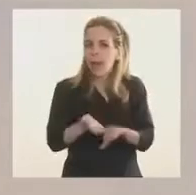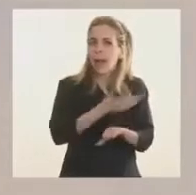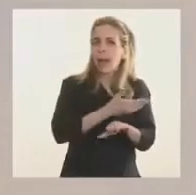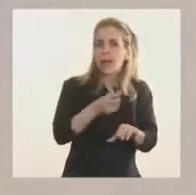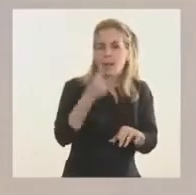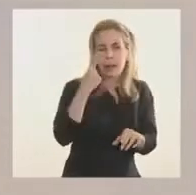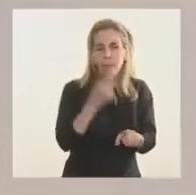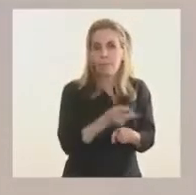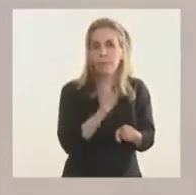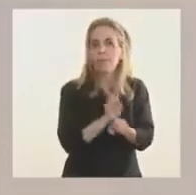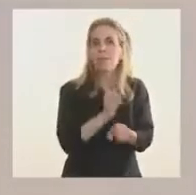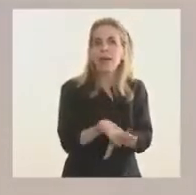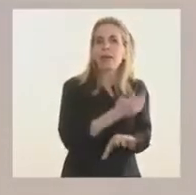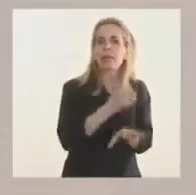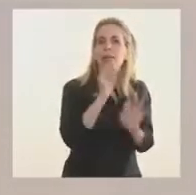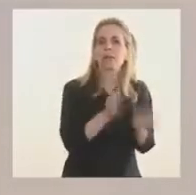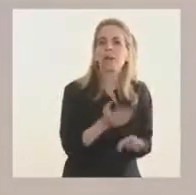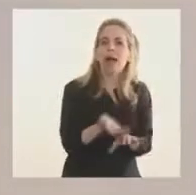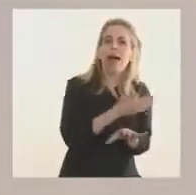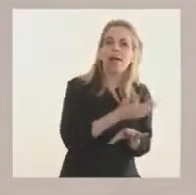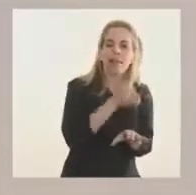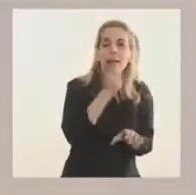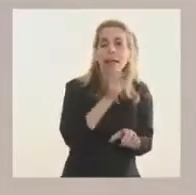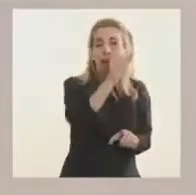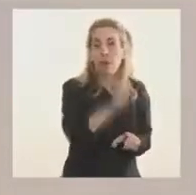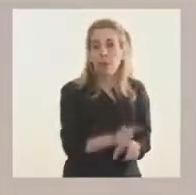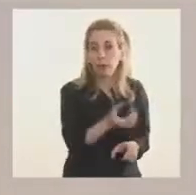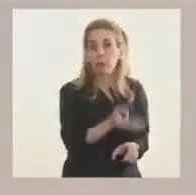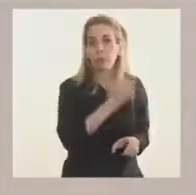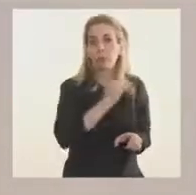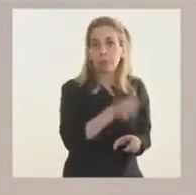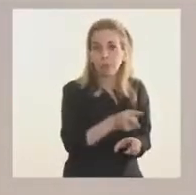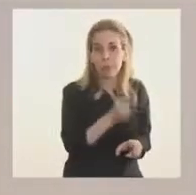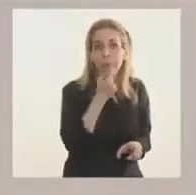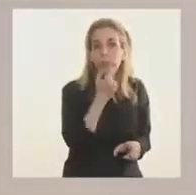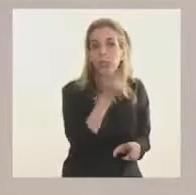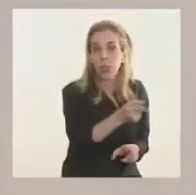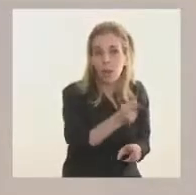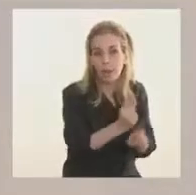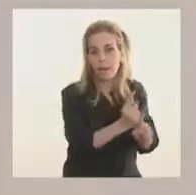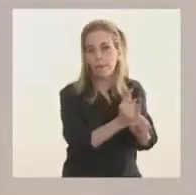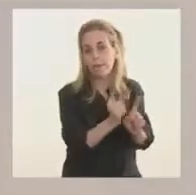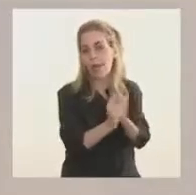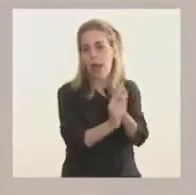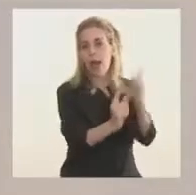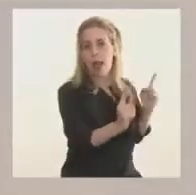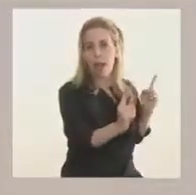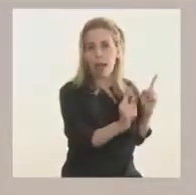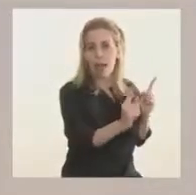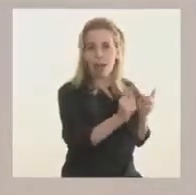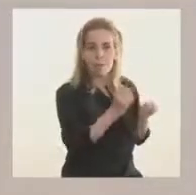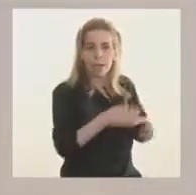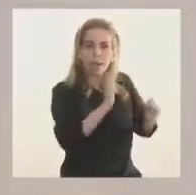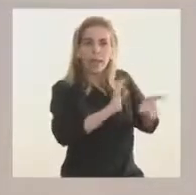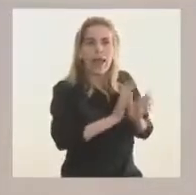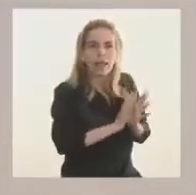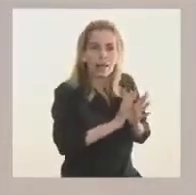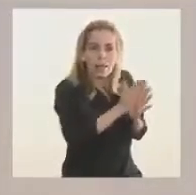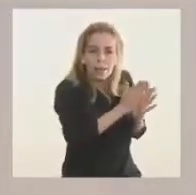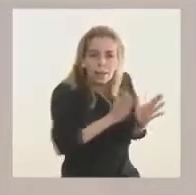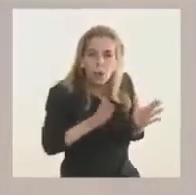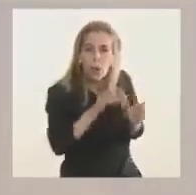en la detección precoz, en el aislamiento y en empezar un tratamiento lo más rápido posible, que nos ayude a cuidarlo mejor